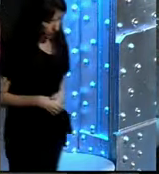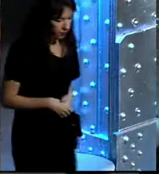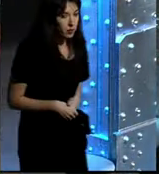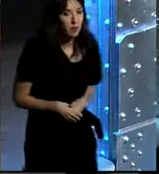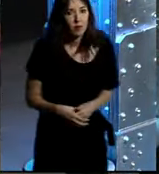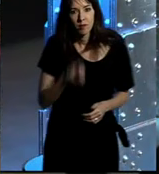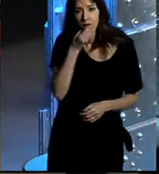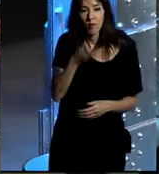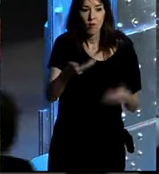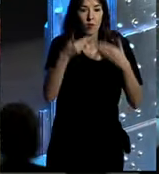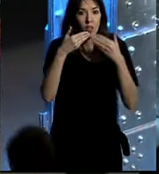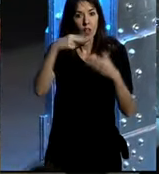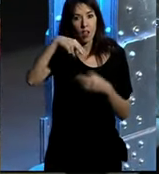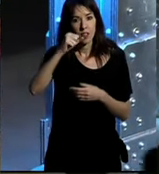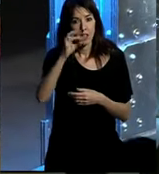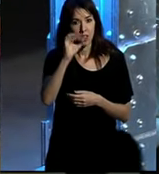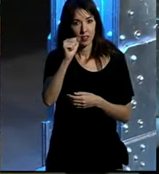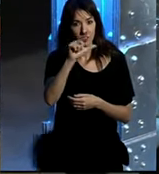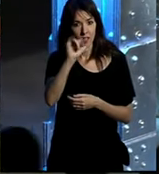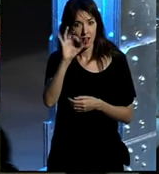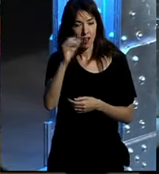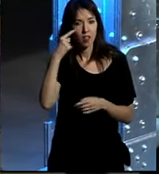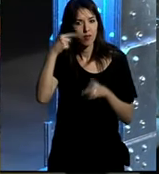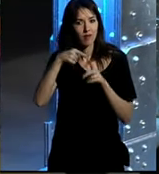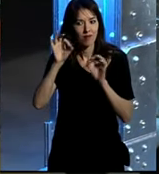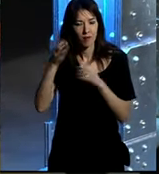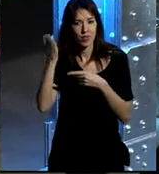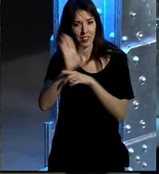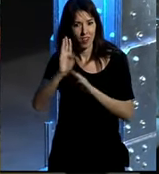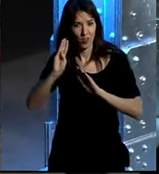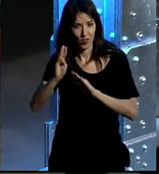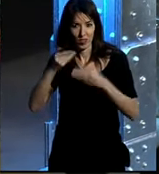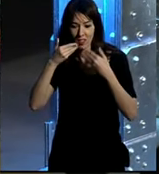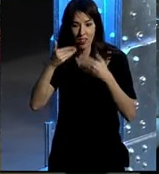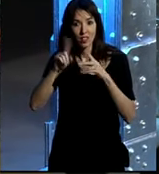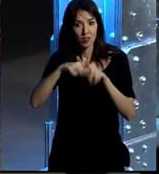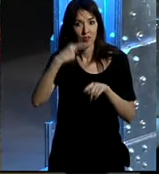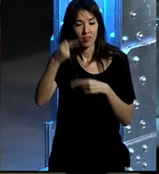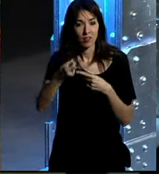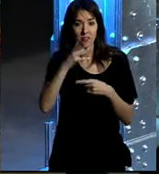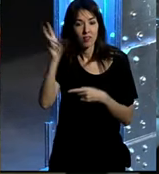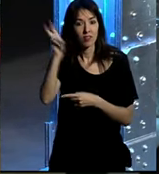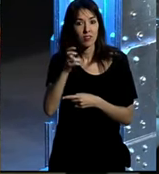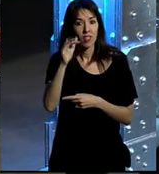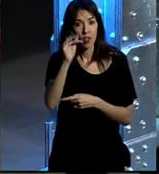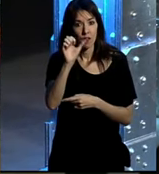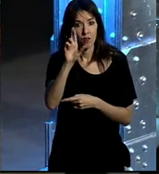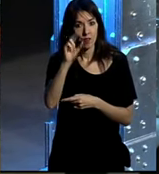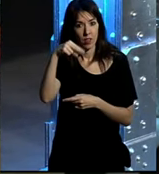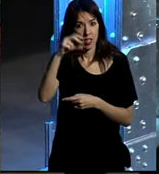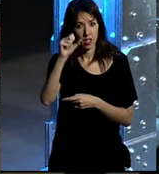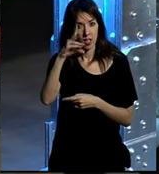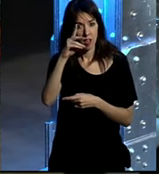Muy bien, pues muchas gracias a Natalia por su presentación y a continuación va a intervenir Fernando